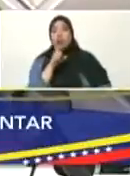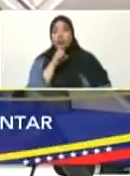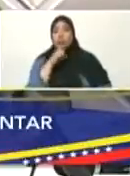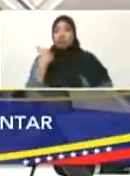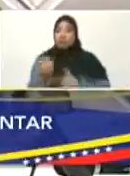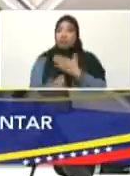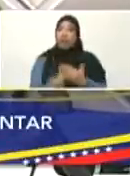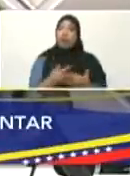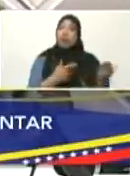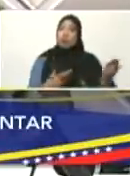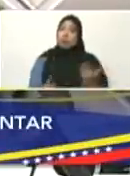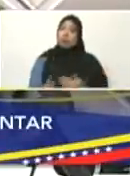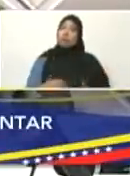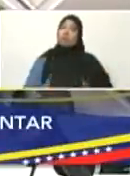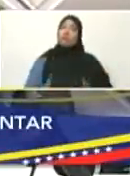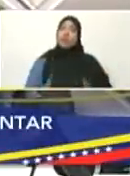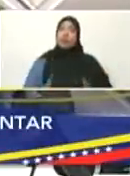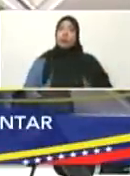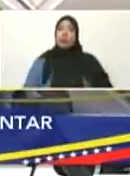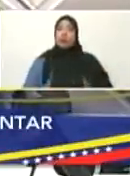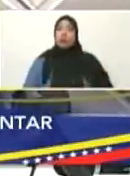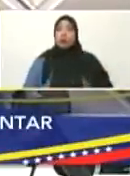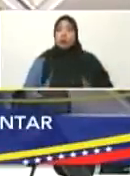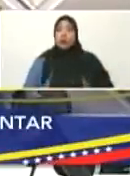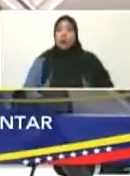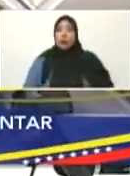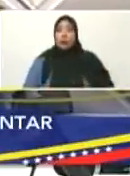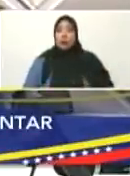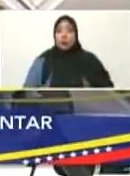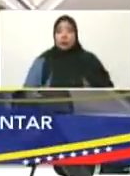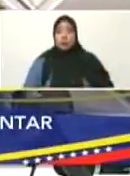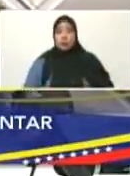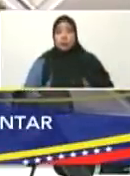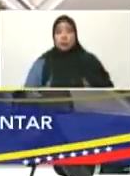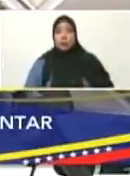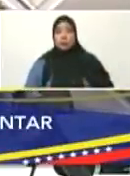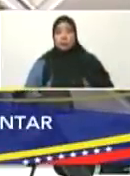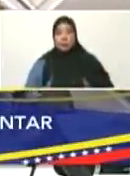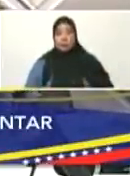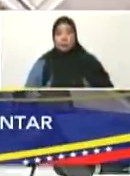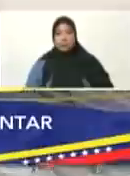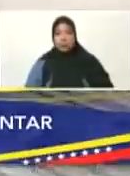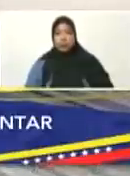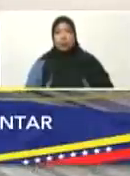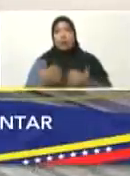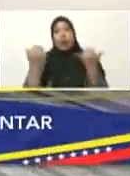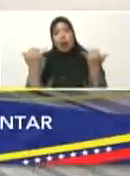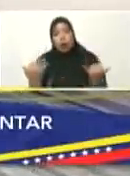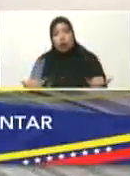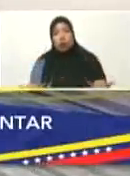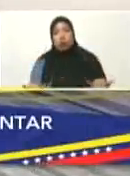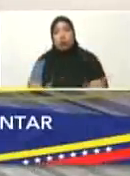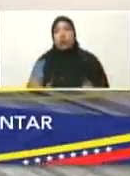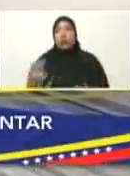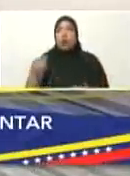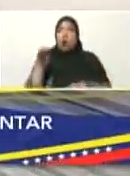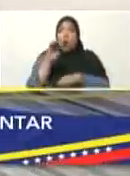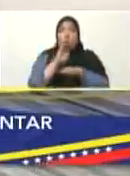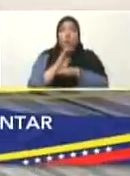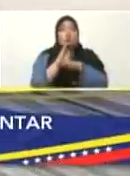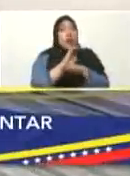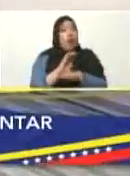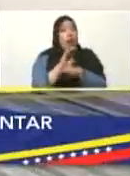golpea a nuestros hermanos en el Caribe, en México, en los Estados Unidos, en Norteamérica. Así que, máxima precaución,